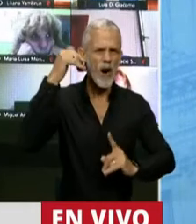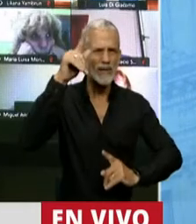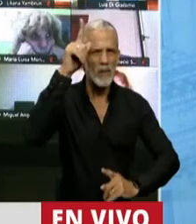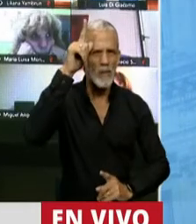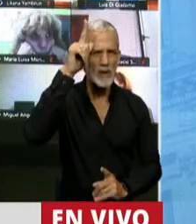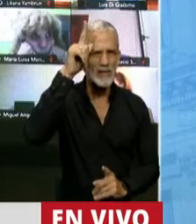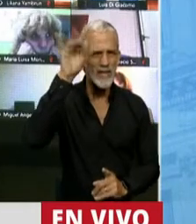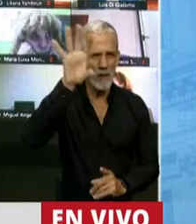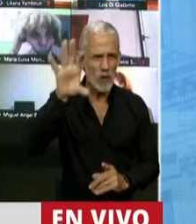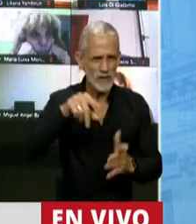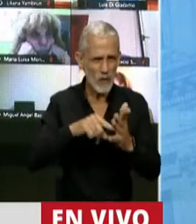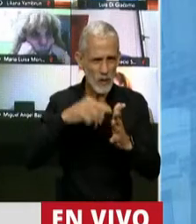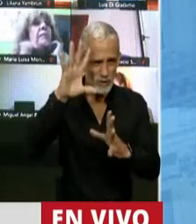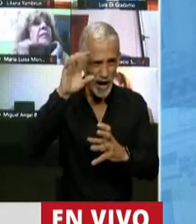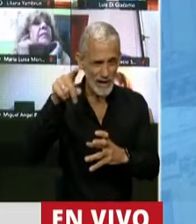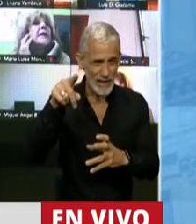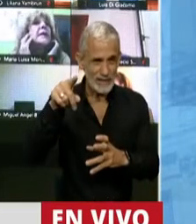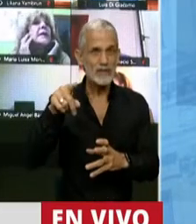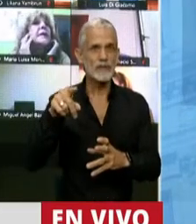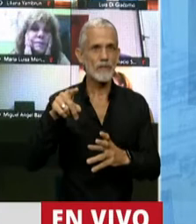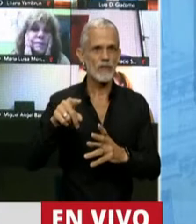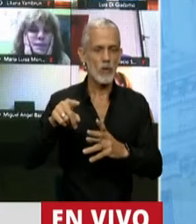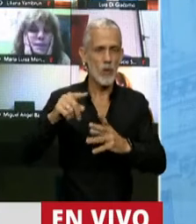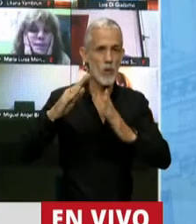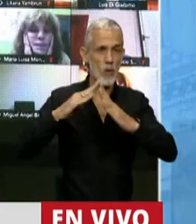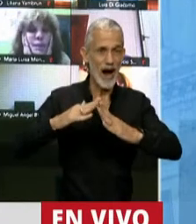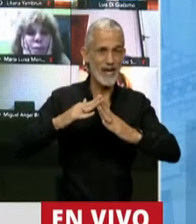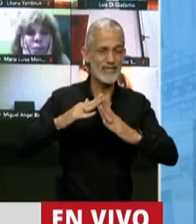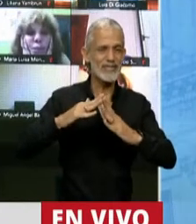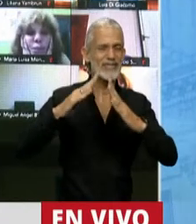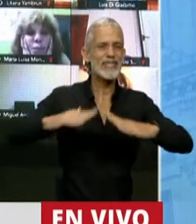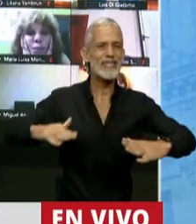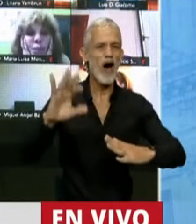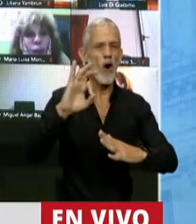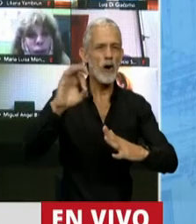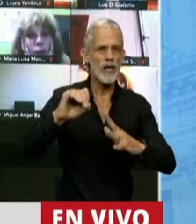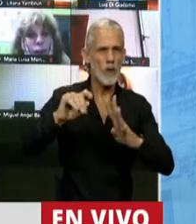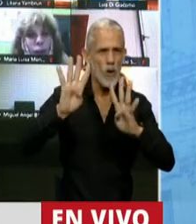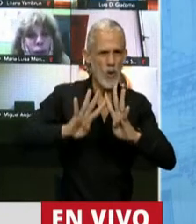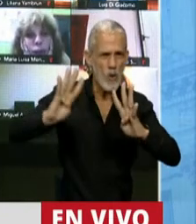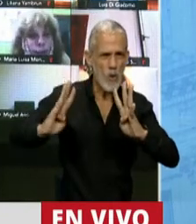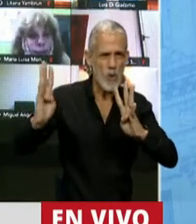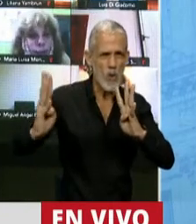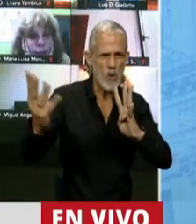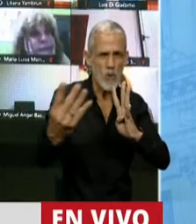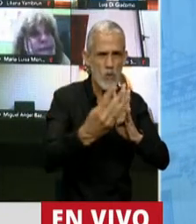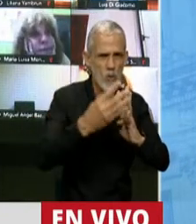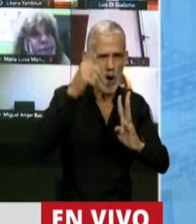policía bonaerense que rodeó la Quinta de Olivos, que